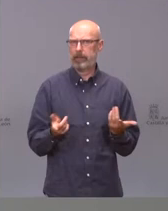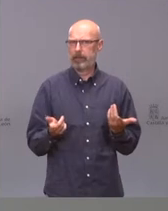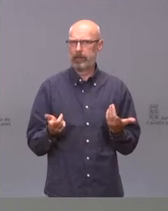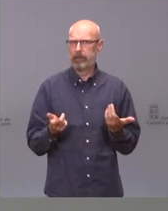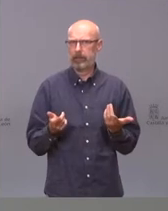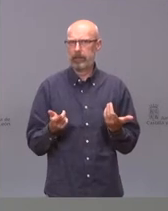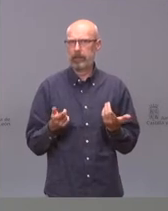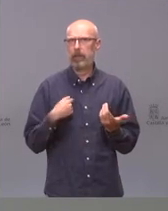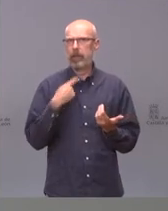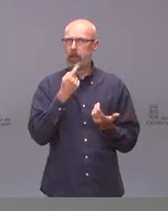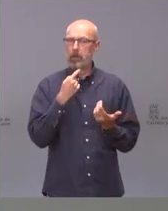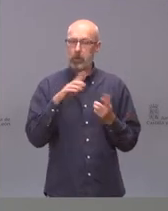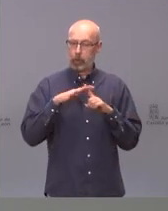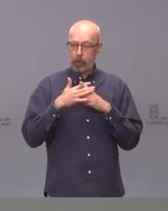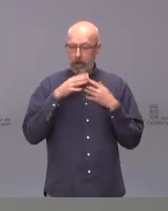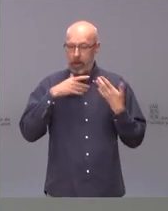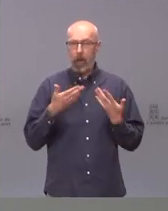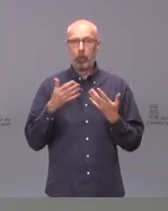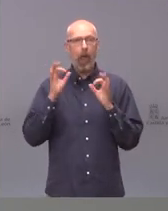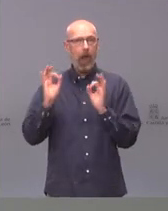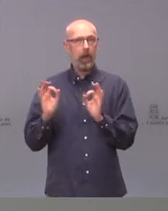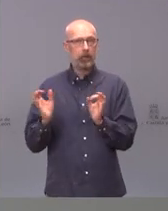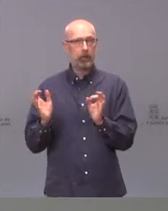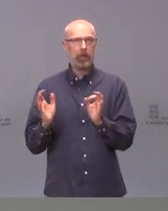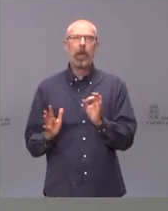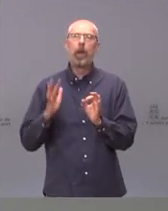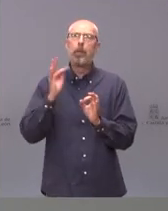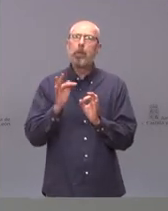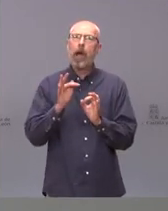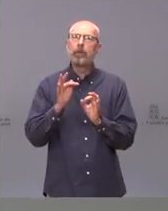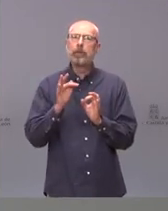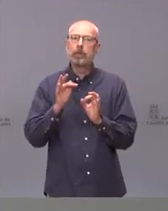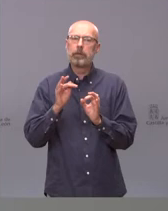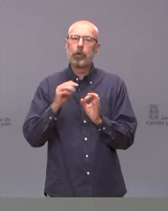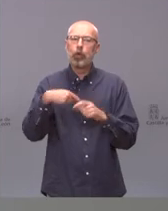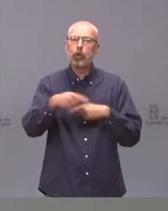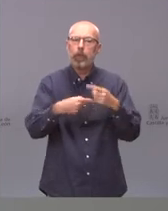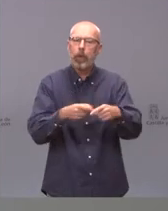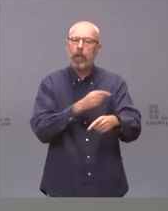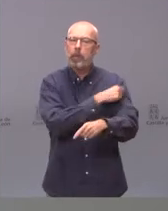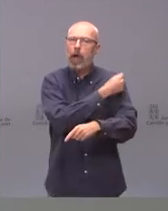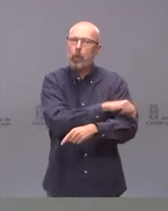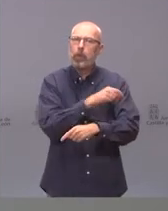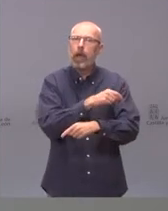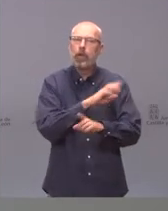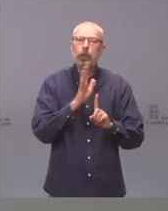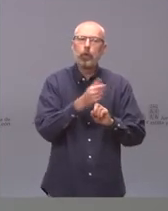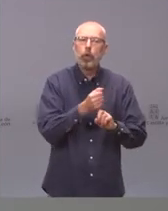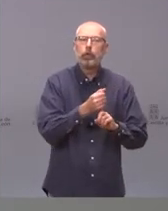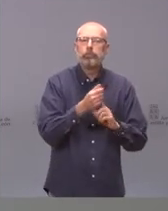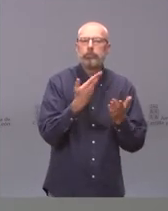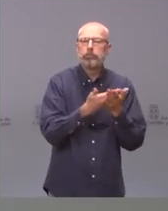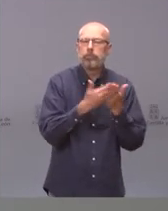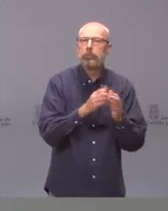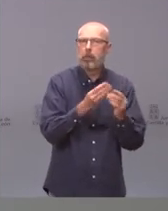diciendo cuál es la situación epidemiológica y también cuál es el impacto que está teniendo la vacuna sobre la situación epidemiológica. Y lo que es evidente